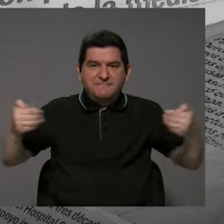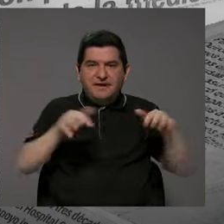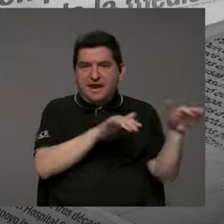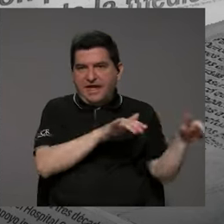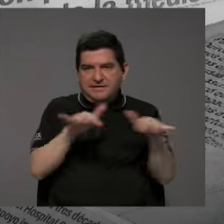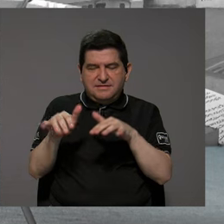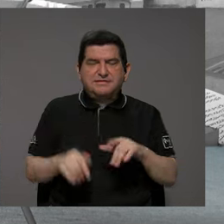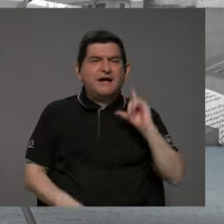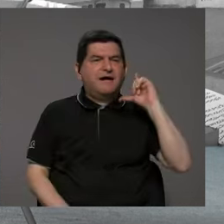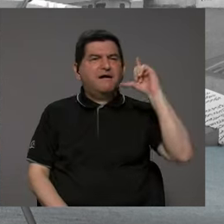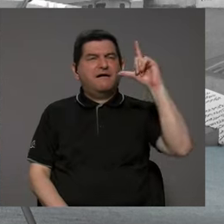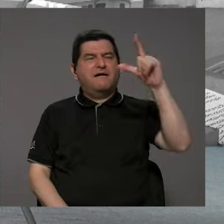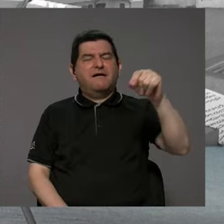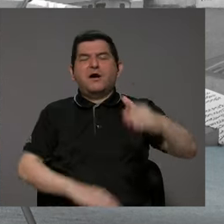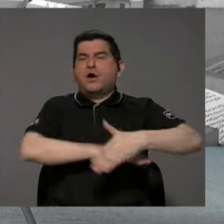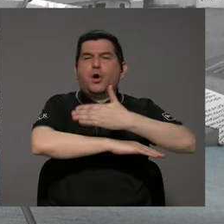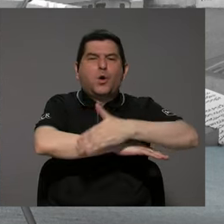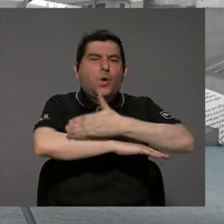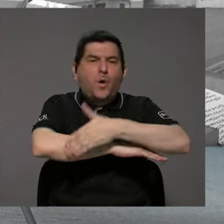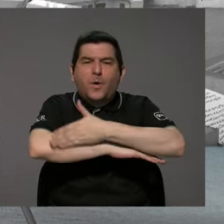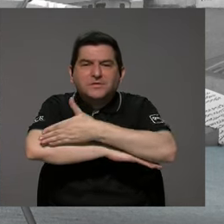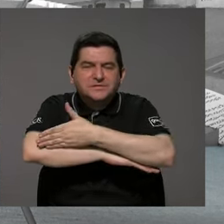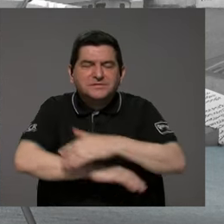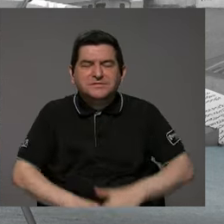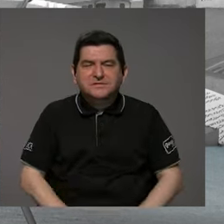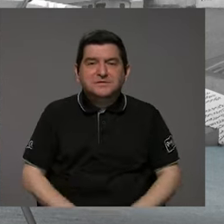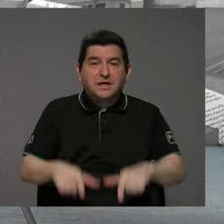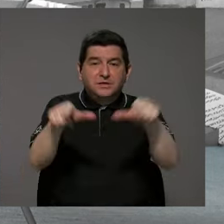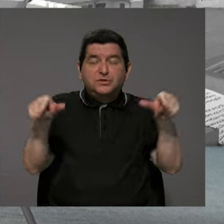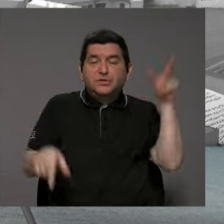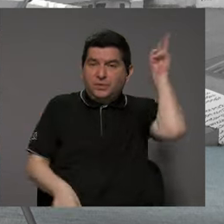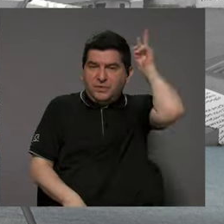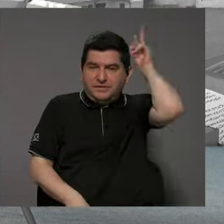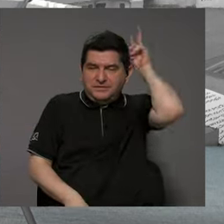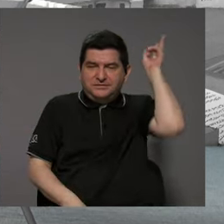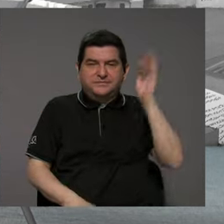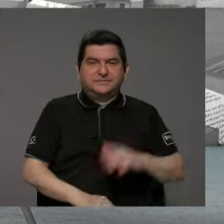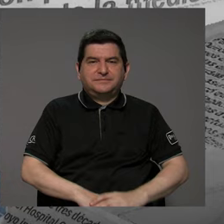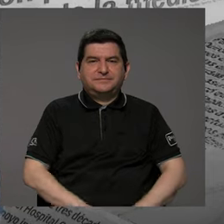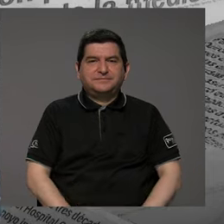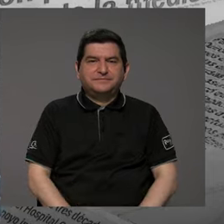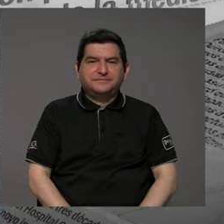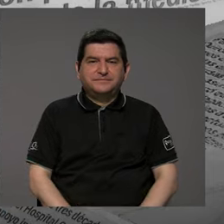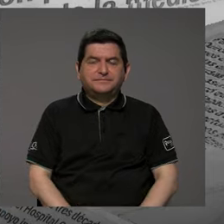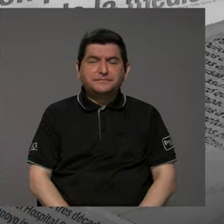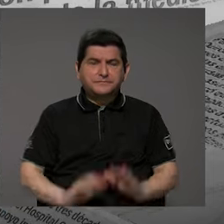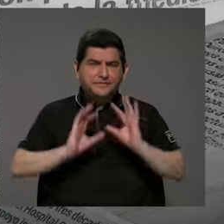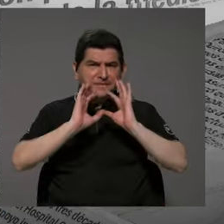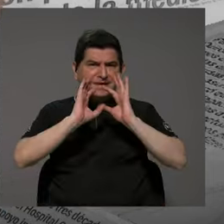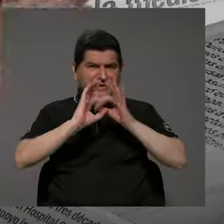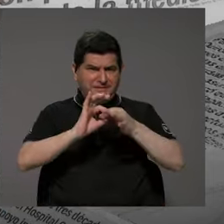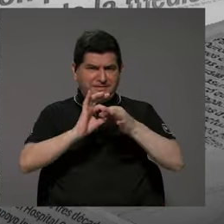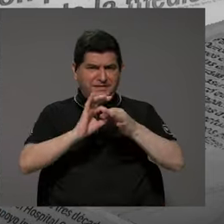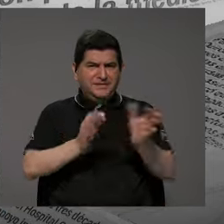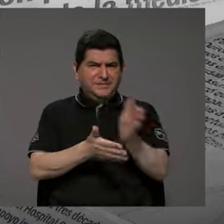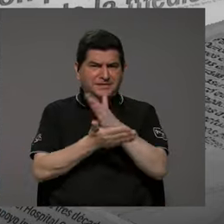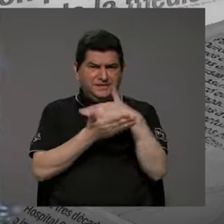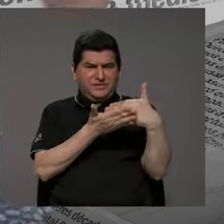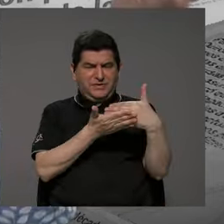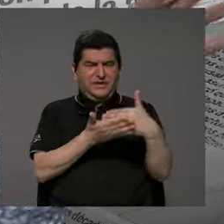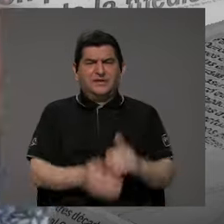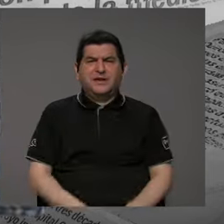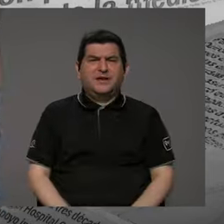de zonas rurales, zonas corteras, zona territorio indígena, por ejemplo. Sí. Con respecto a algo que